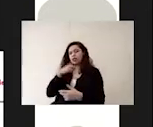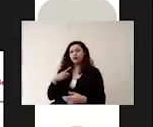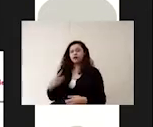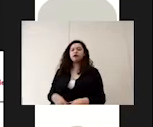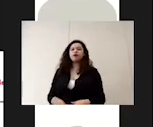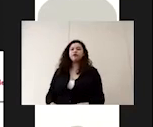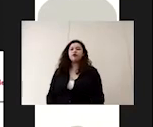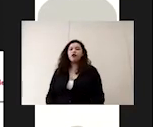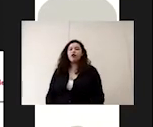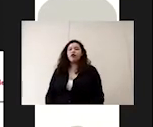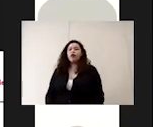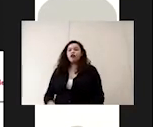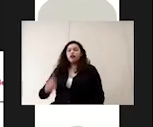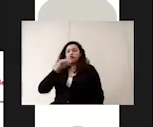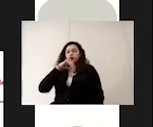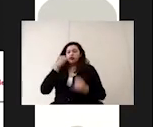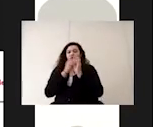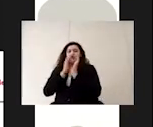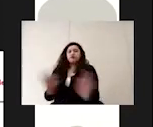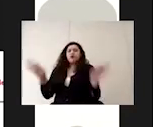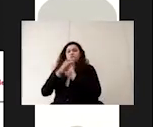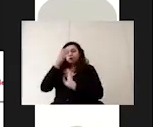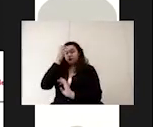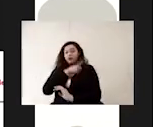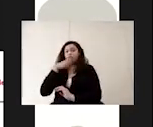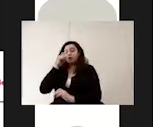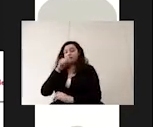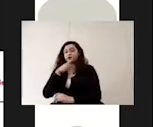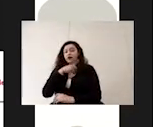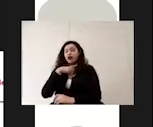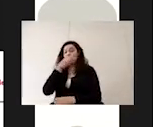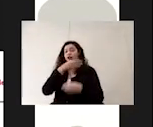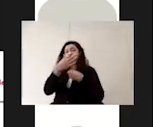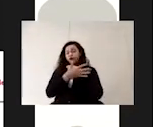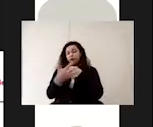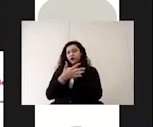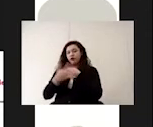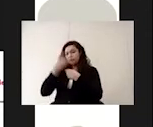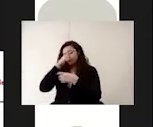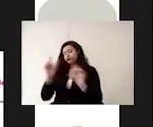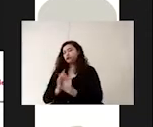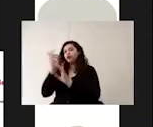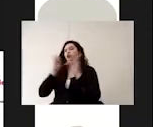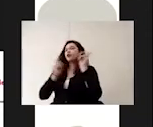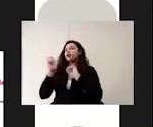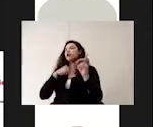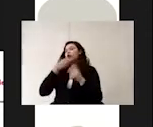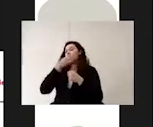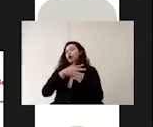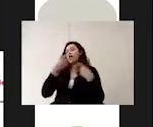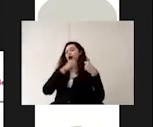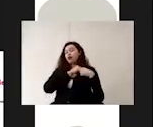pero también es importante saber que se tiene que dar aviso de ese caso sospechoso a las